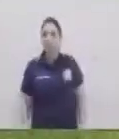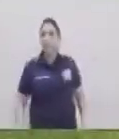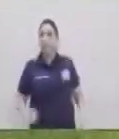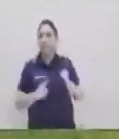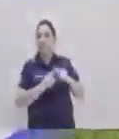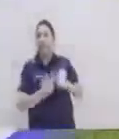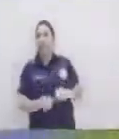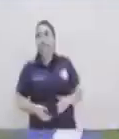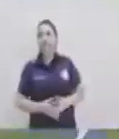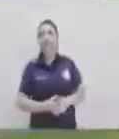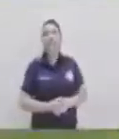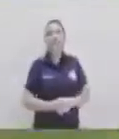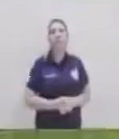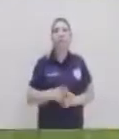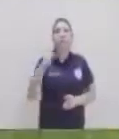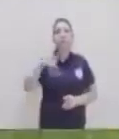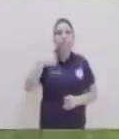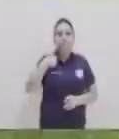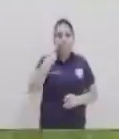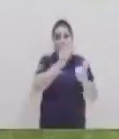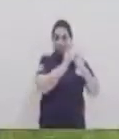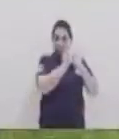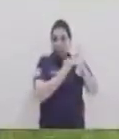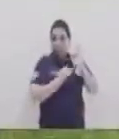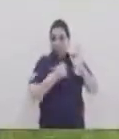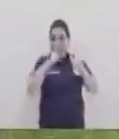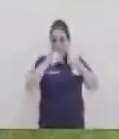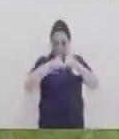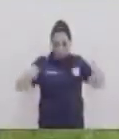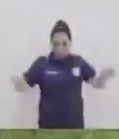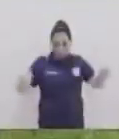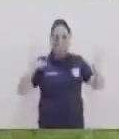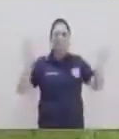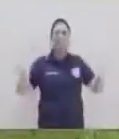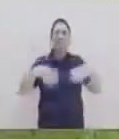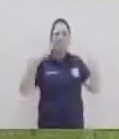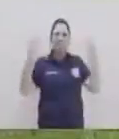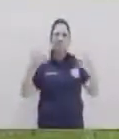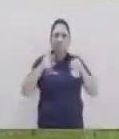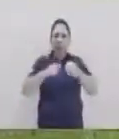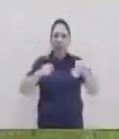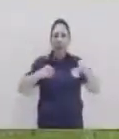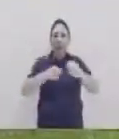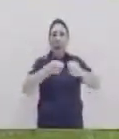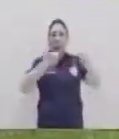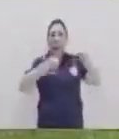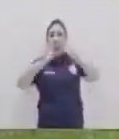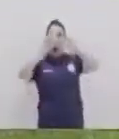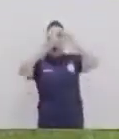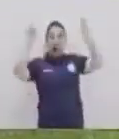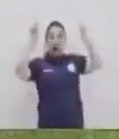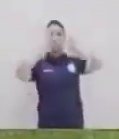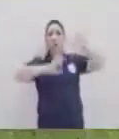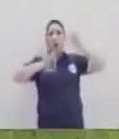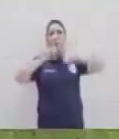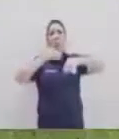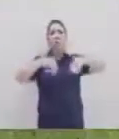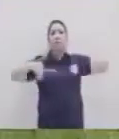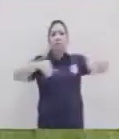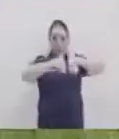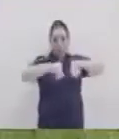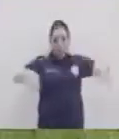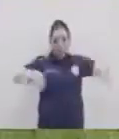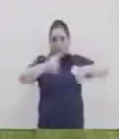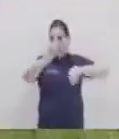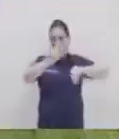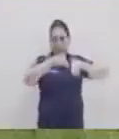iniciamos vamos a dibujar una línea podemos hacerlo con un lacito o si tenemos tierra